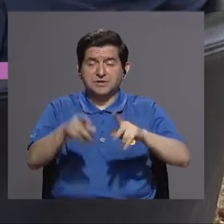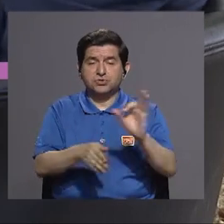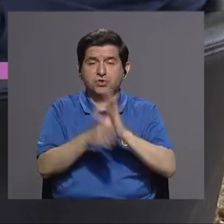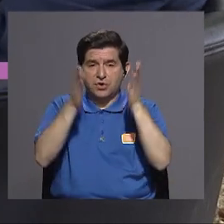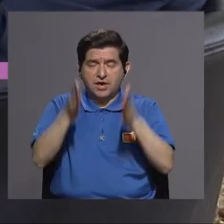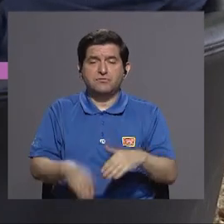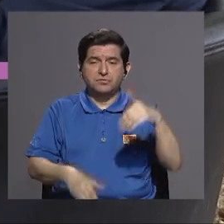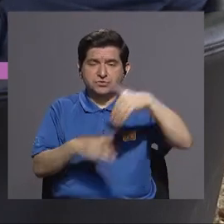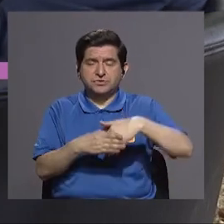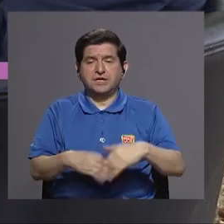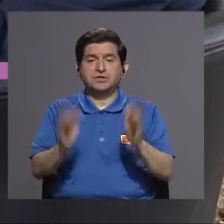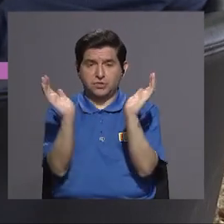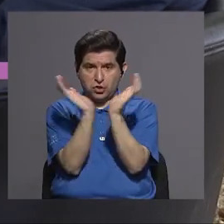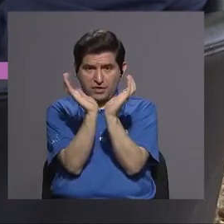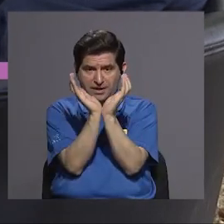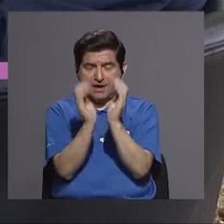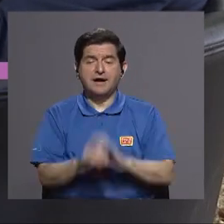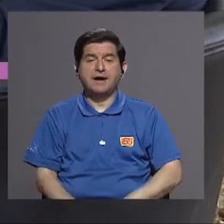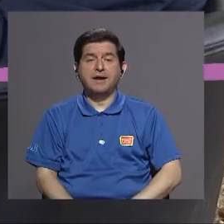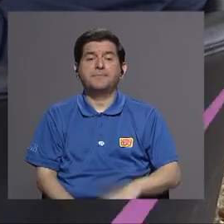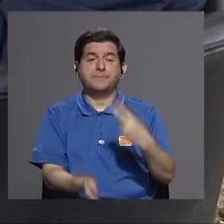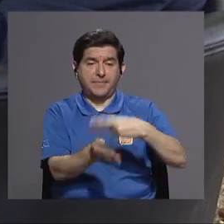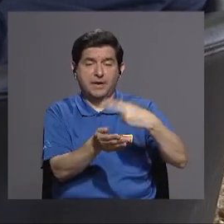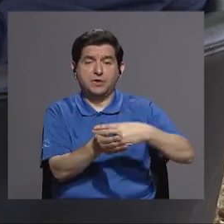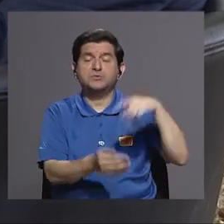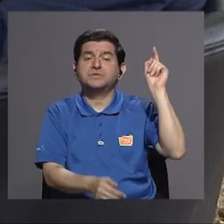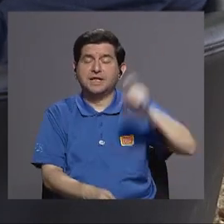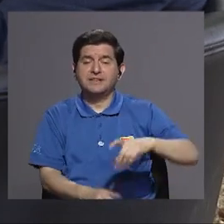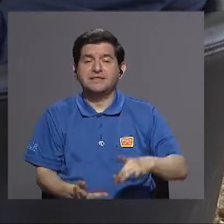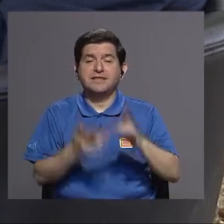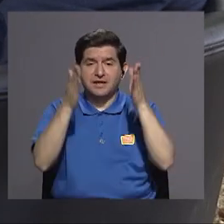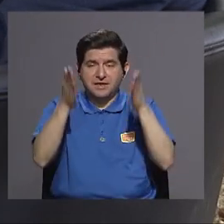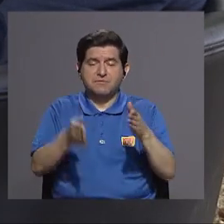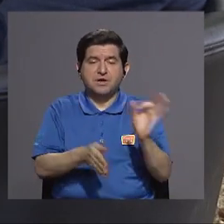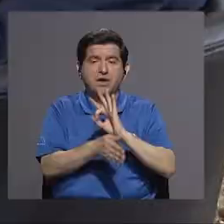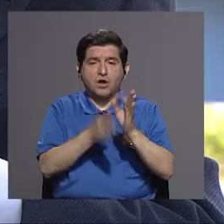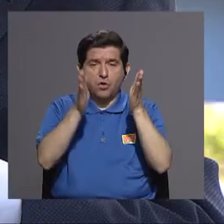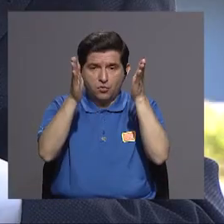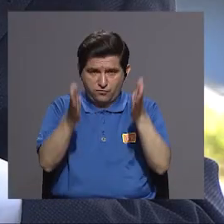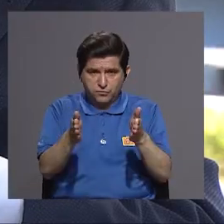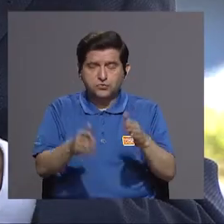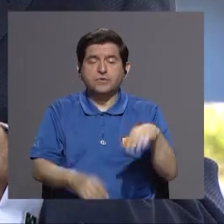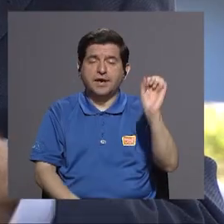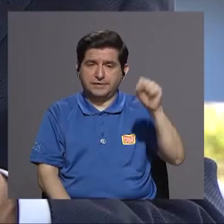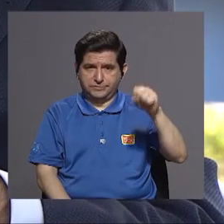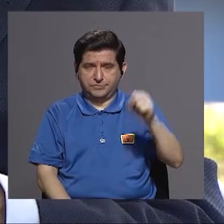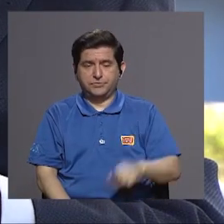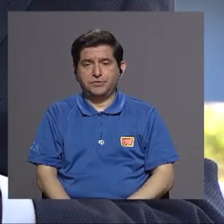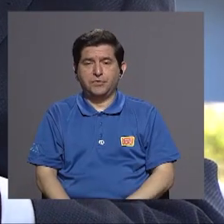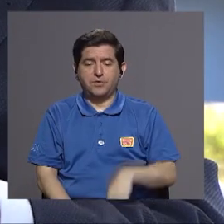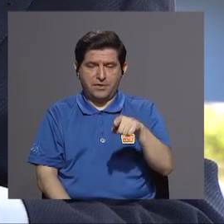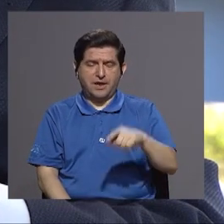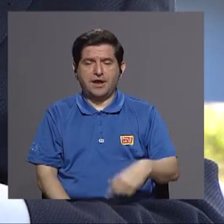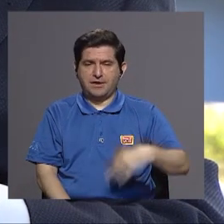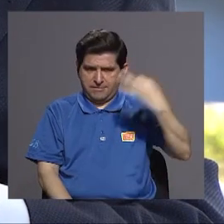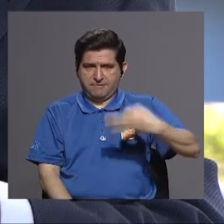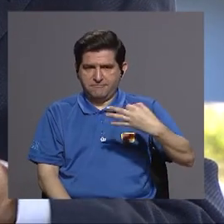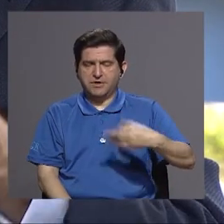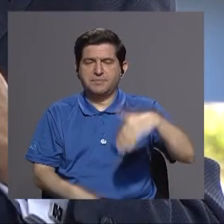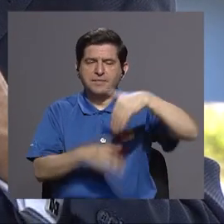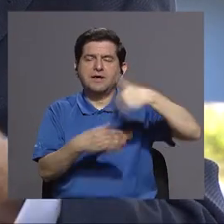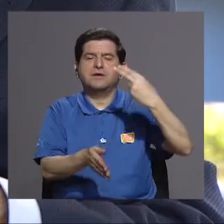caja por ejemplo de los sistemas en los hospitales tiene que ser especialista o funcionario digamos de planta del hospital